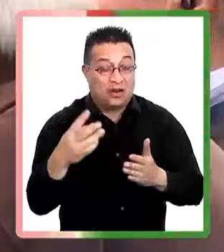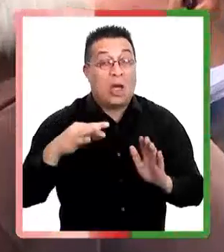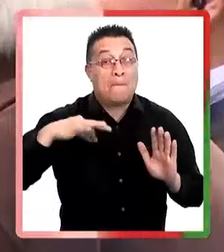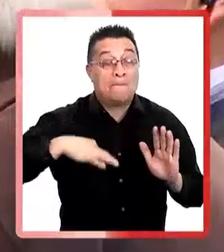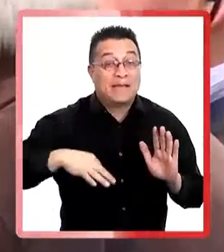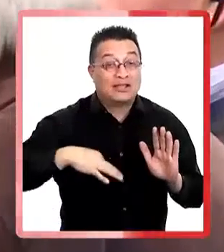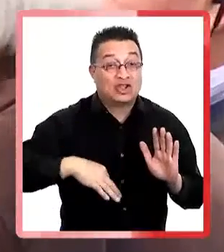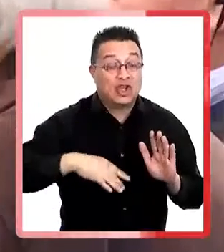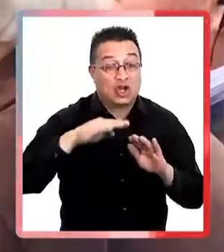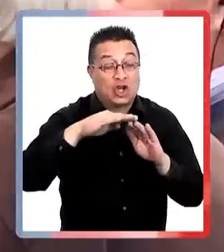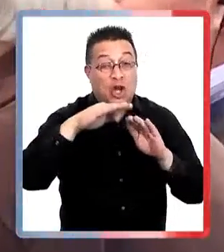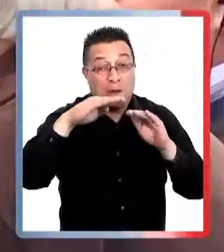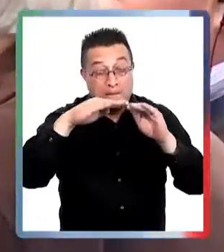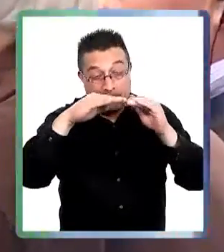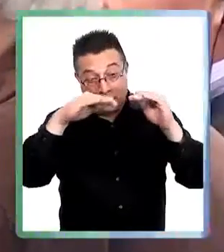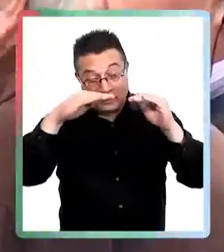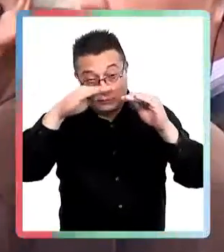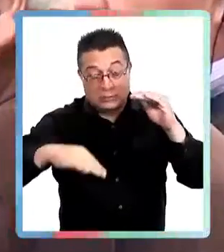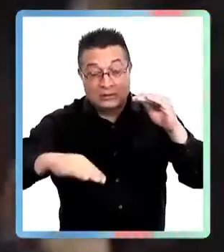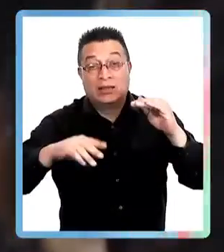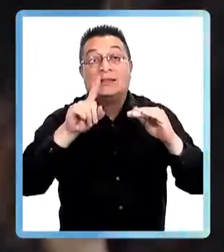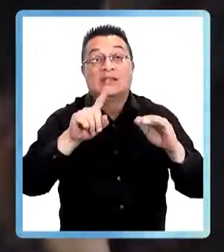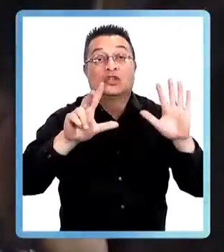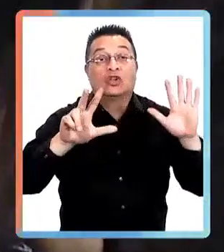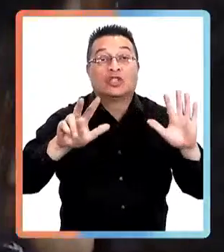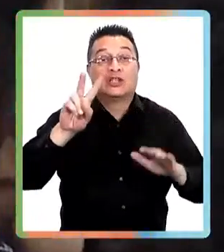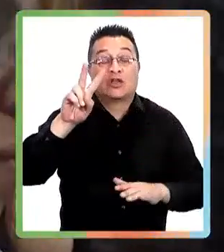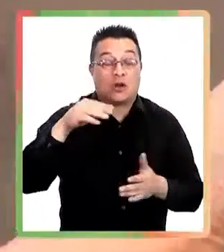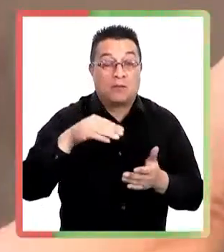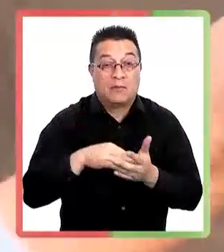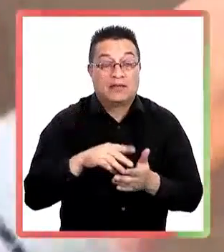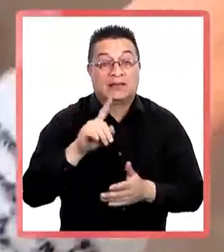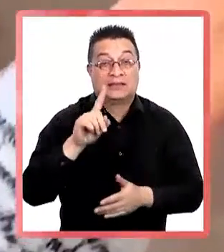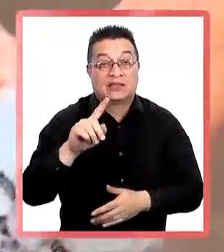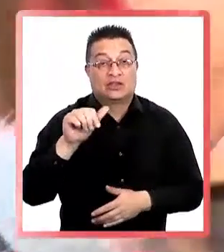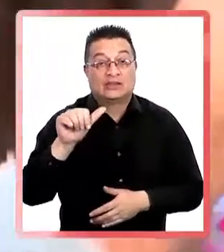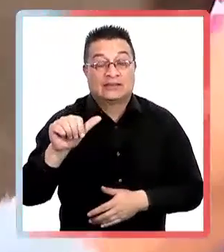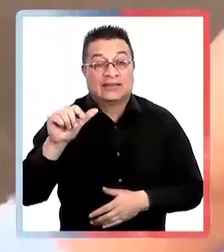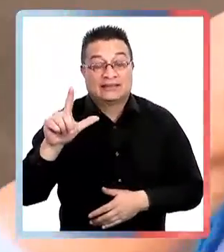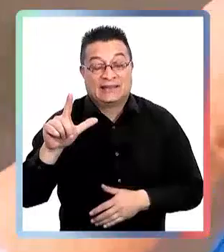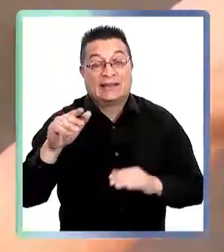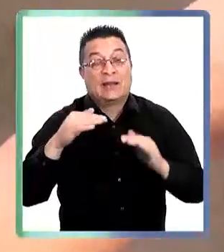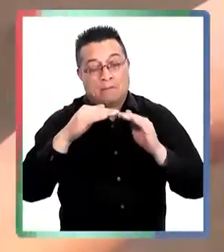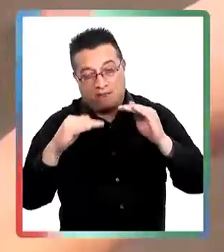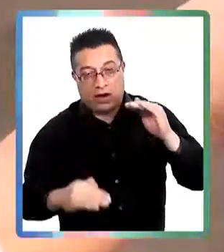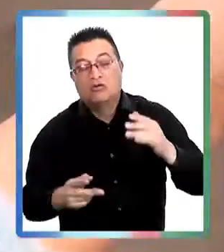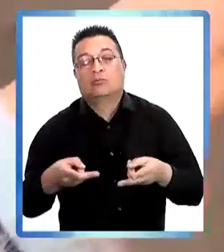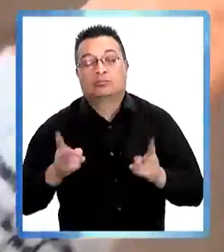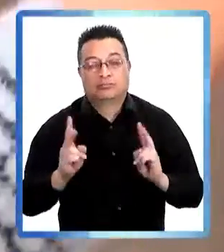y una pensión igual o inferior a los 182.167 pesos.